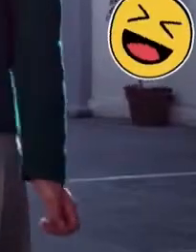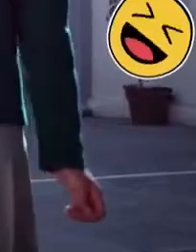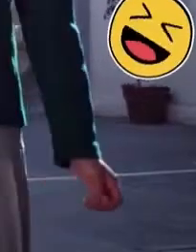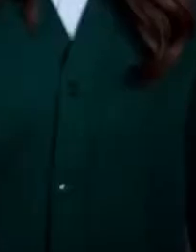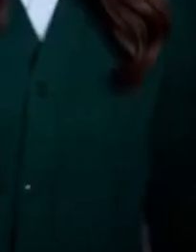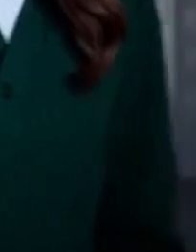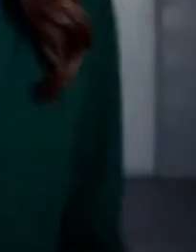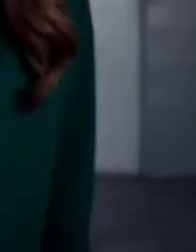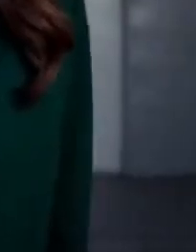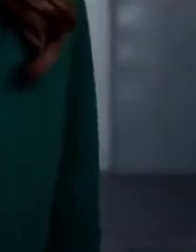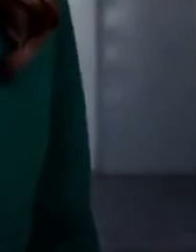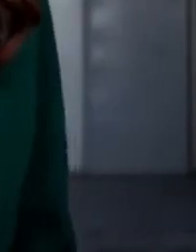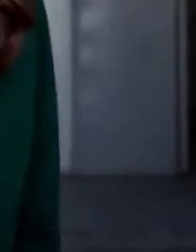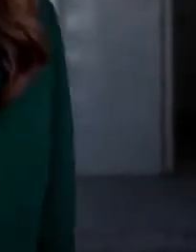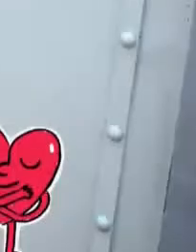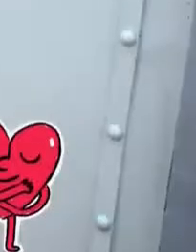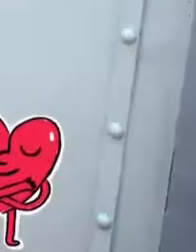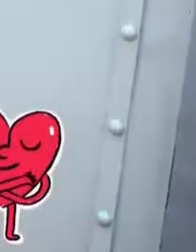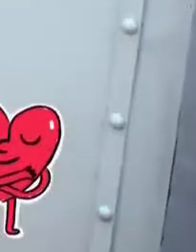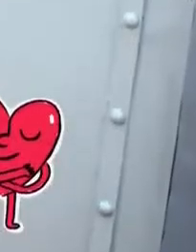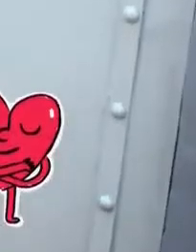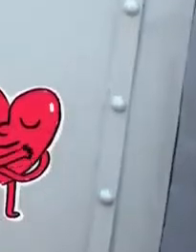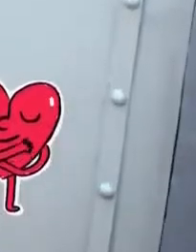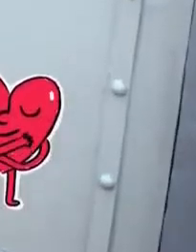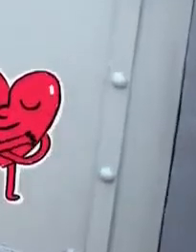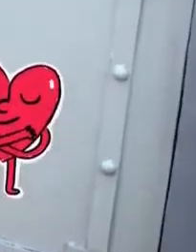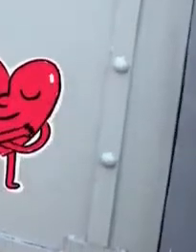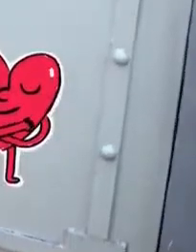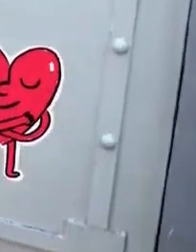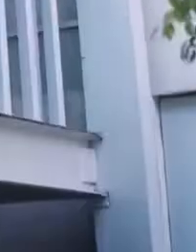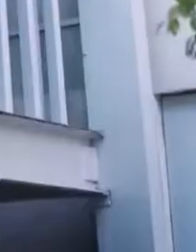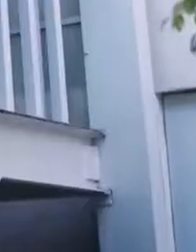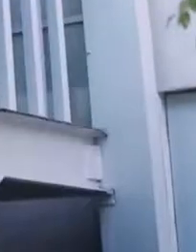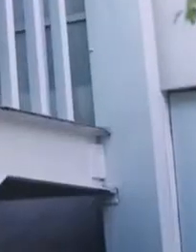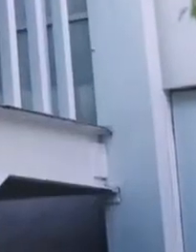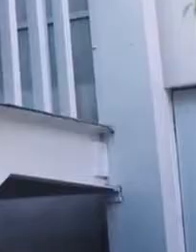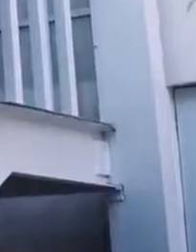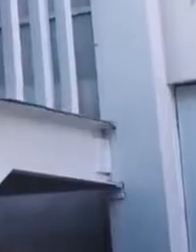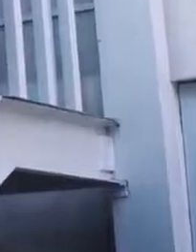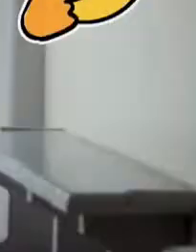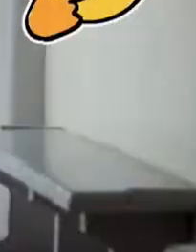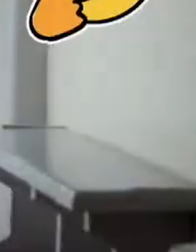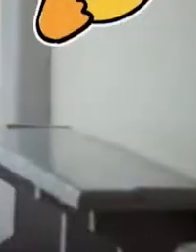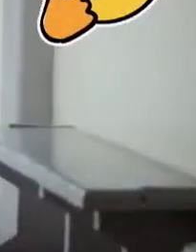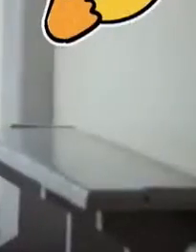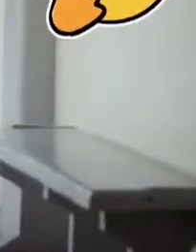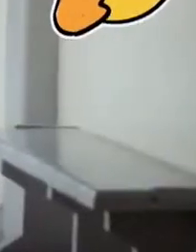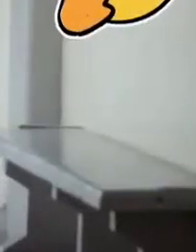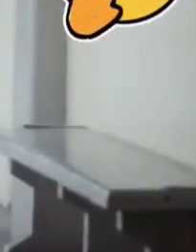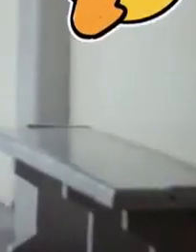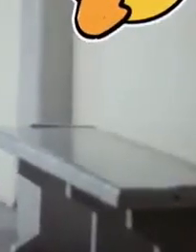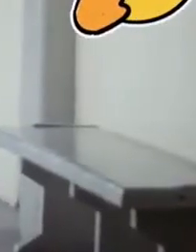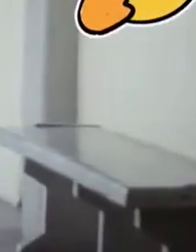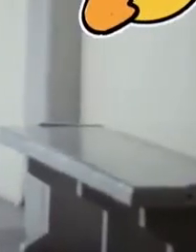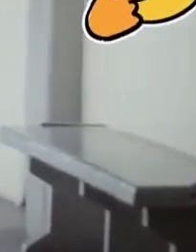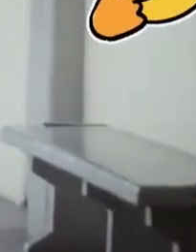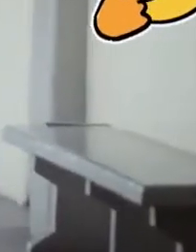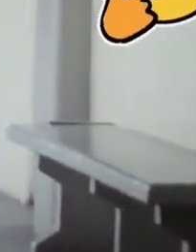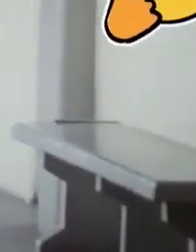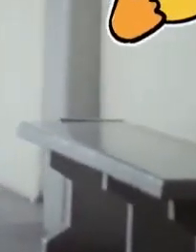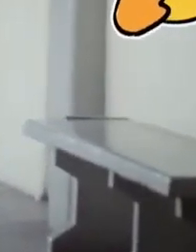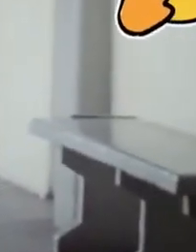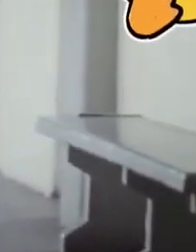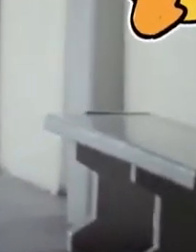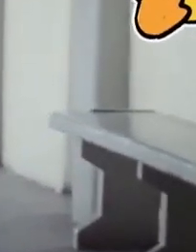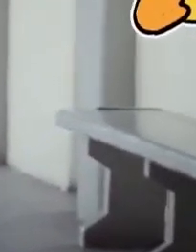B. En la escuela enseñamos y aprendemos a cuidarnos entre todas y entre todos. B. Escuchemos, dialoguemos y cuidémonos.